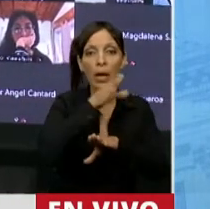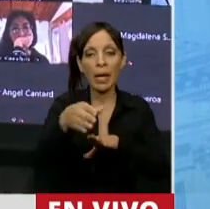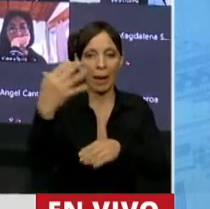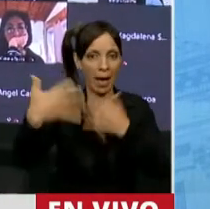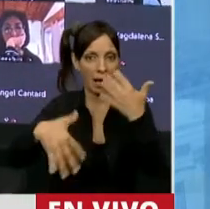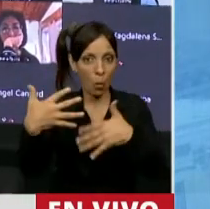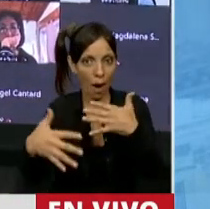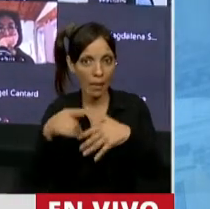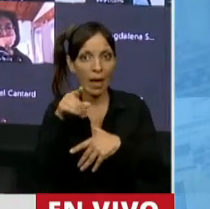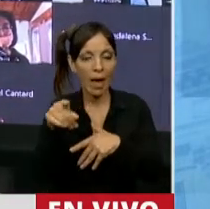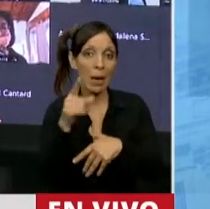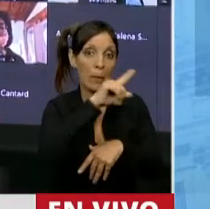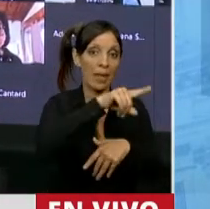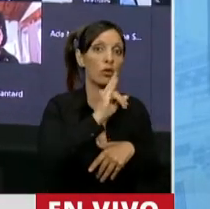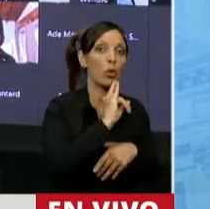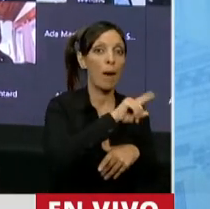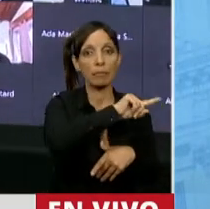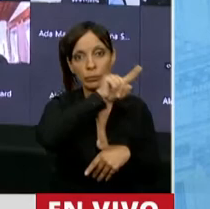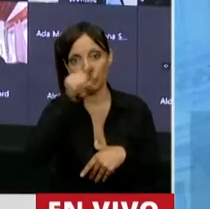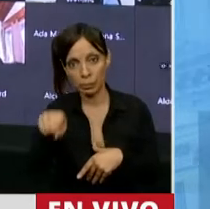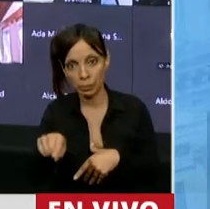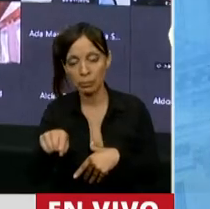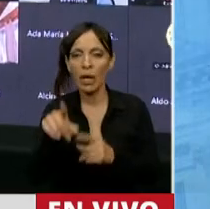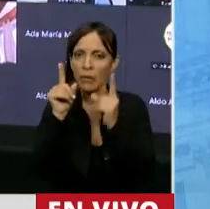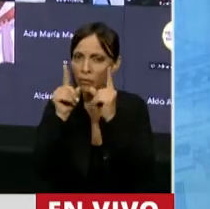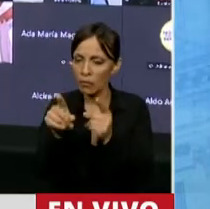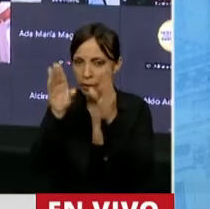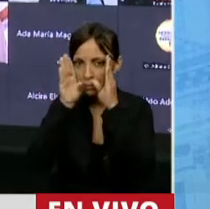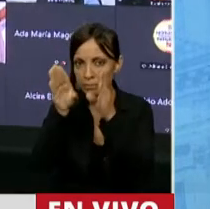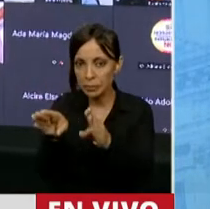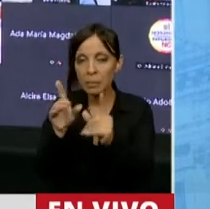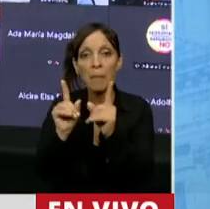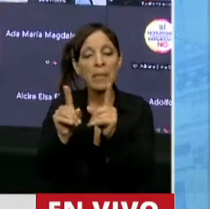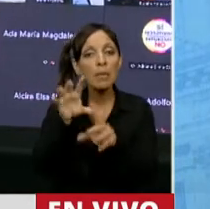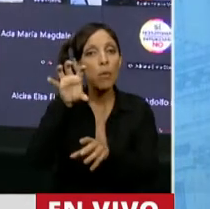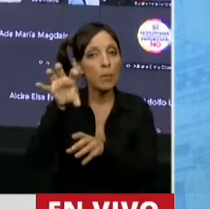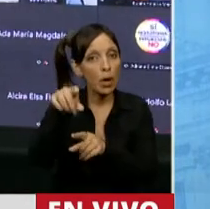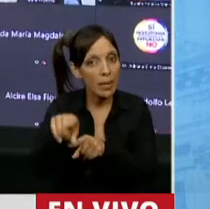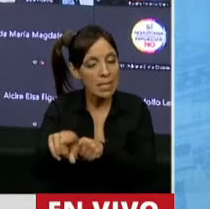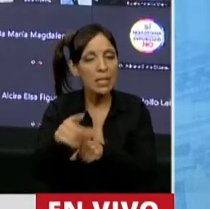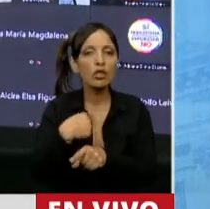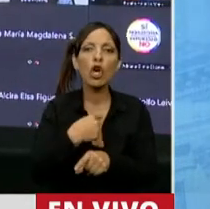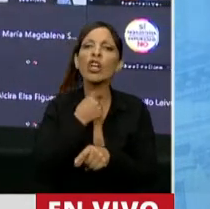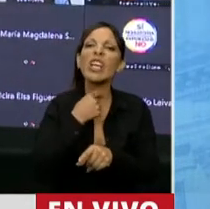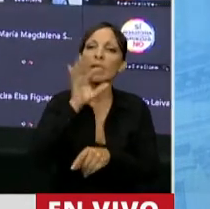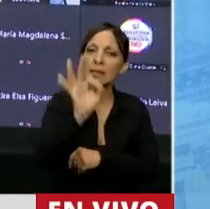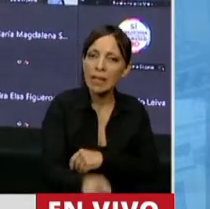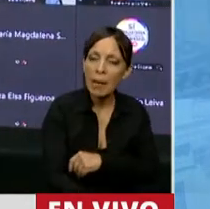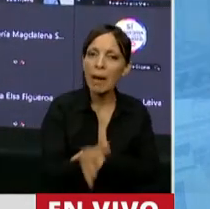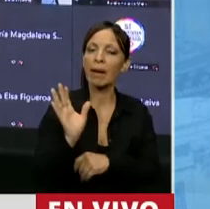Tucumán. Y desde entonces estuvo siendo asistida en esa provincia y quiero que se conozca